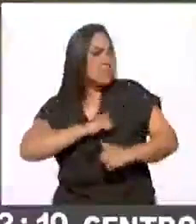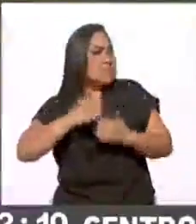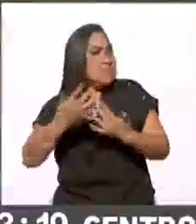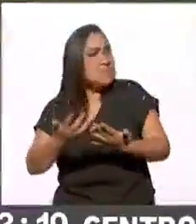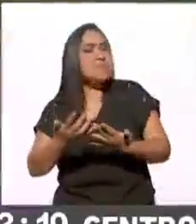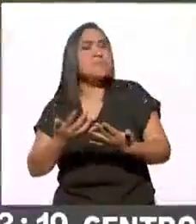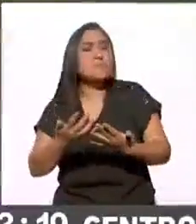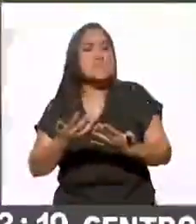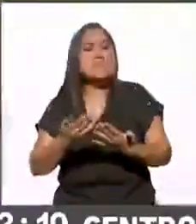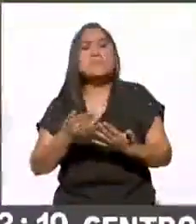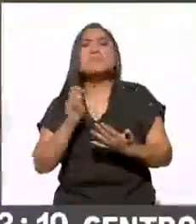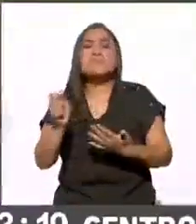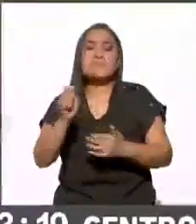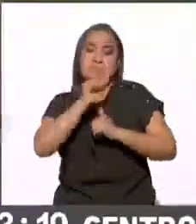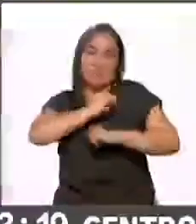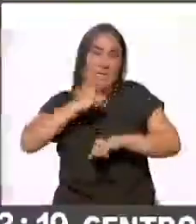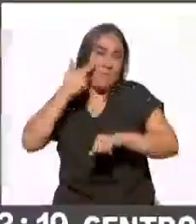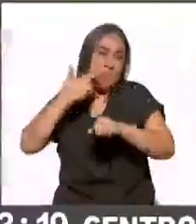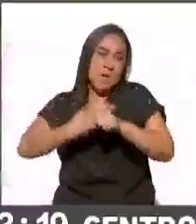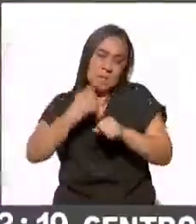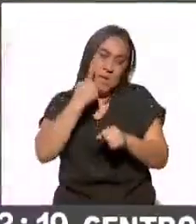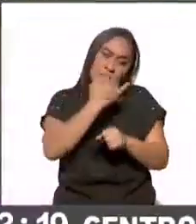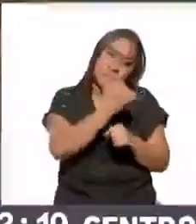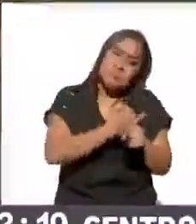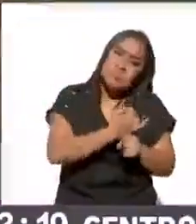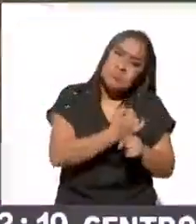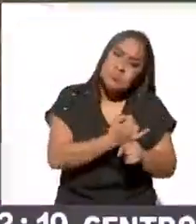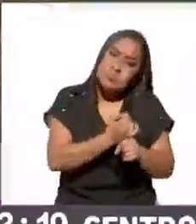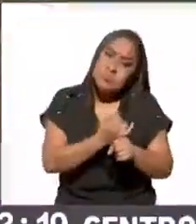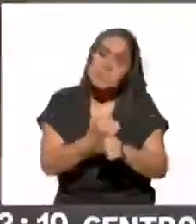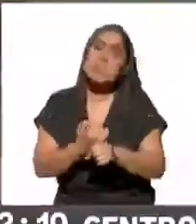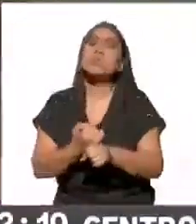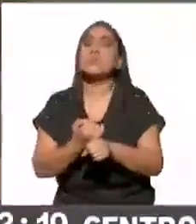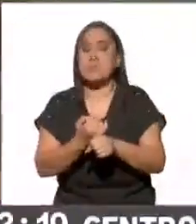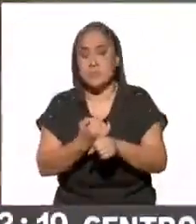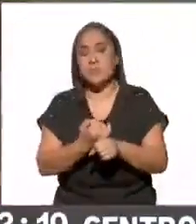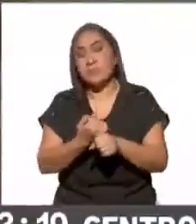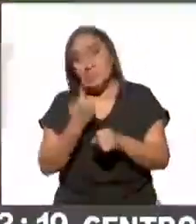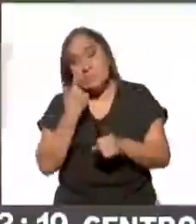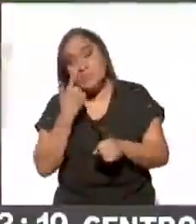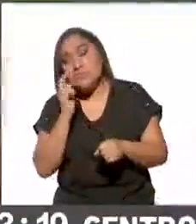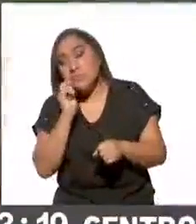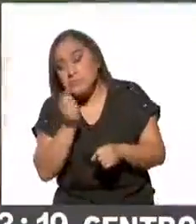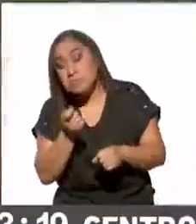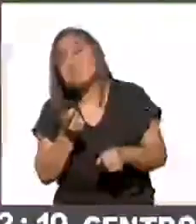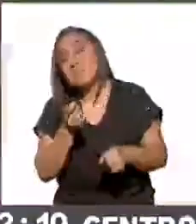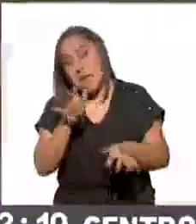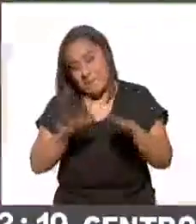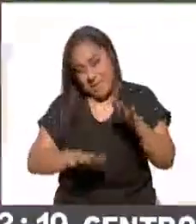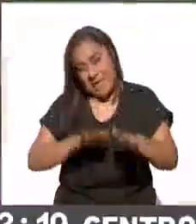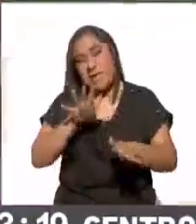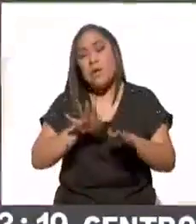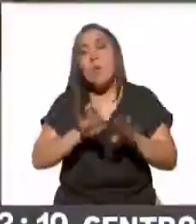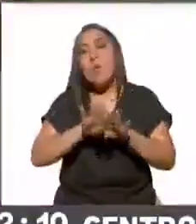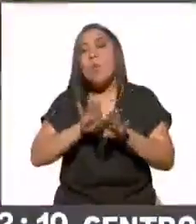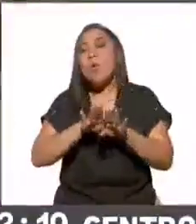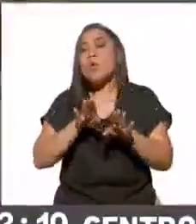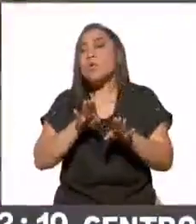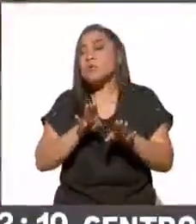investigar y seguir casos que tienen que ver incluso con violencia digital.